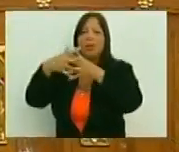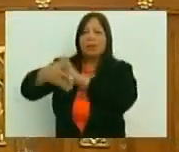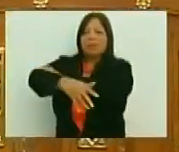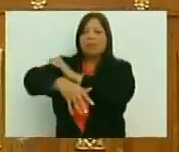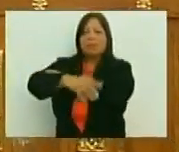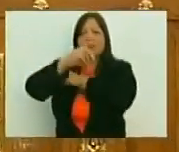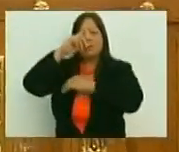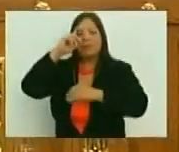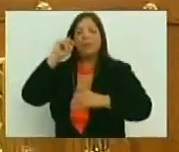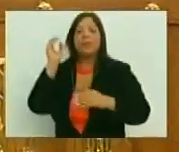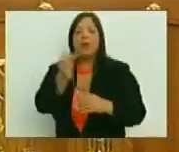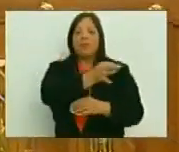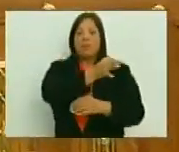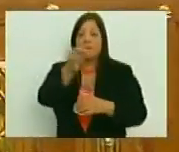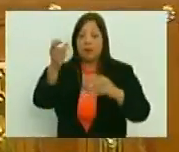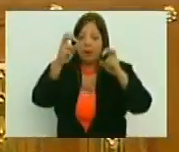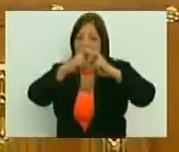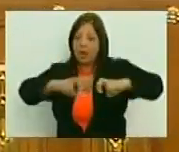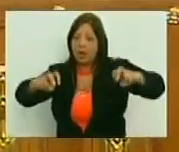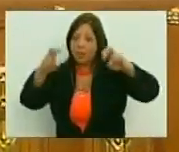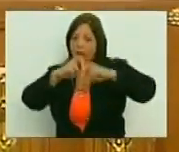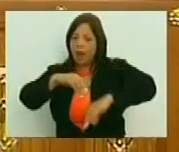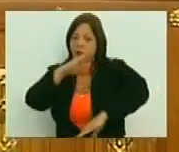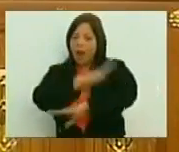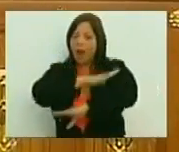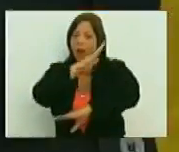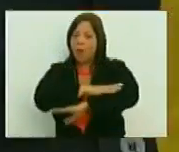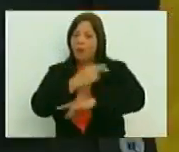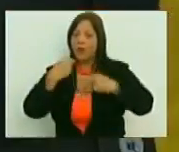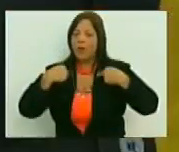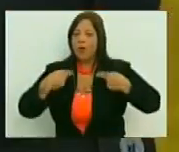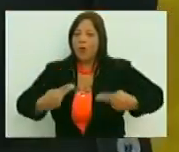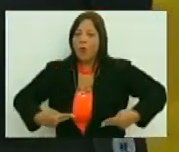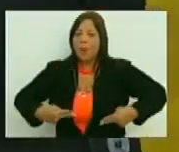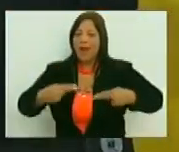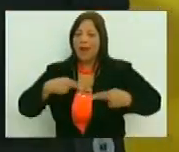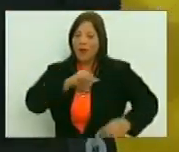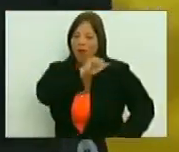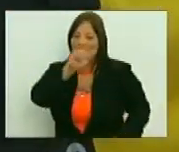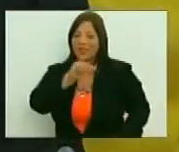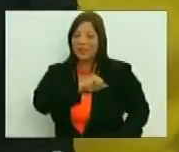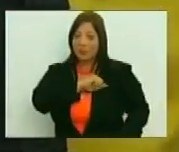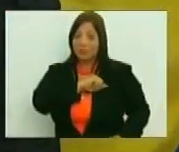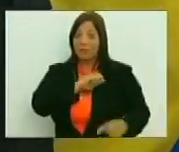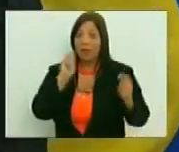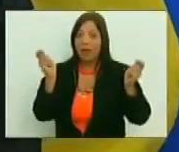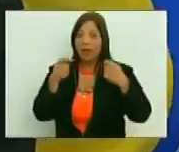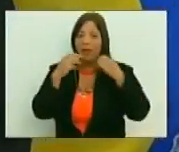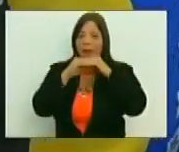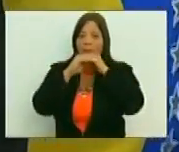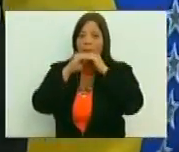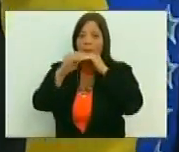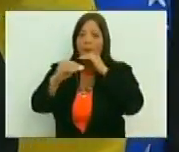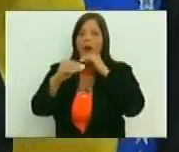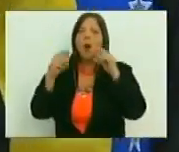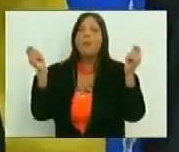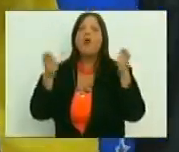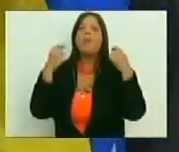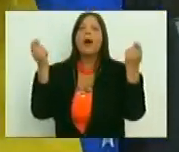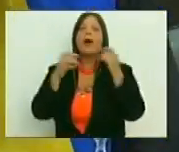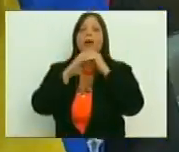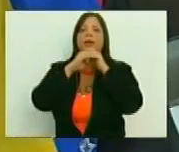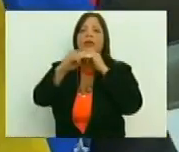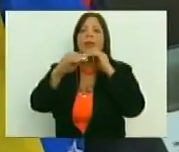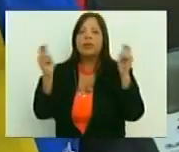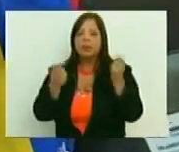han sido excelentes investigadores, del comportamiento humano, la propaganda silenciosa, en un libro por ahí, han